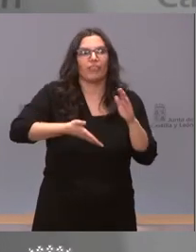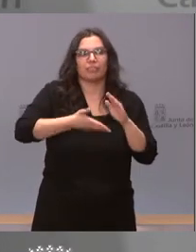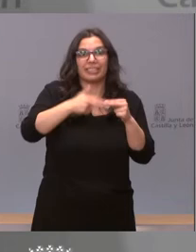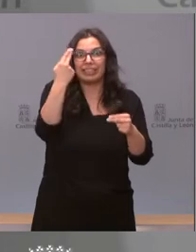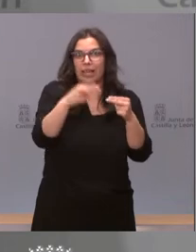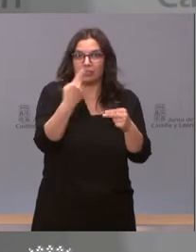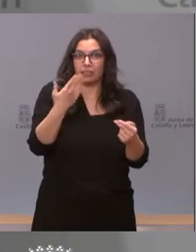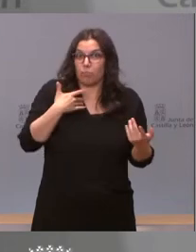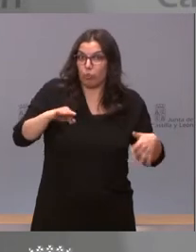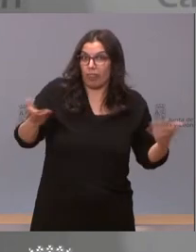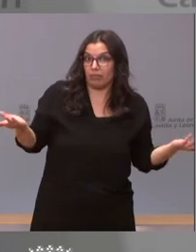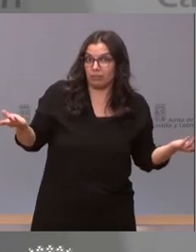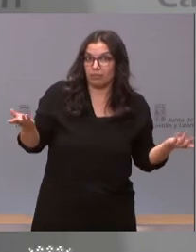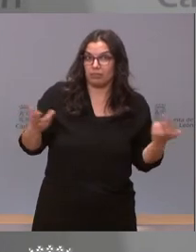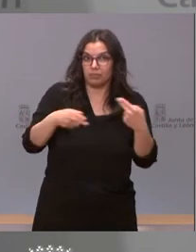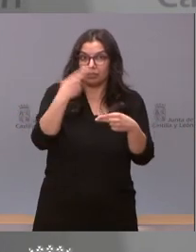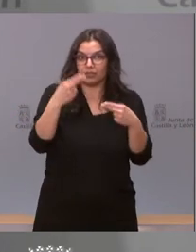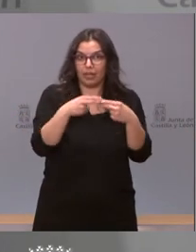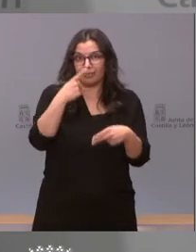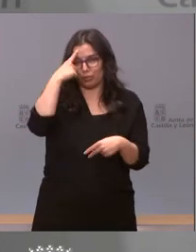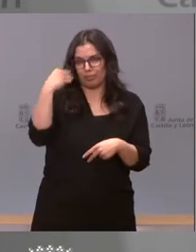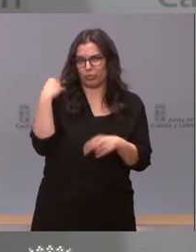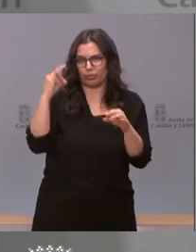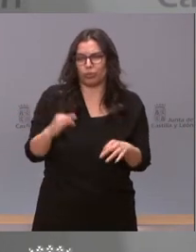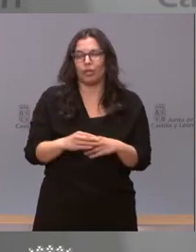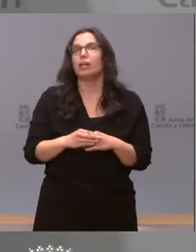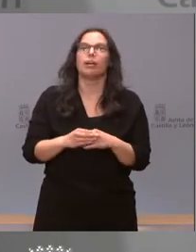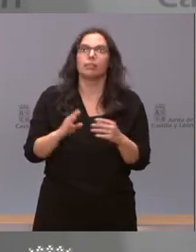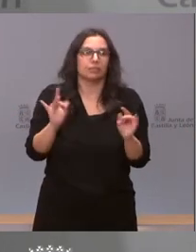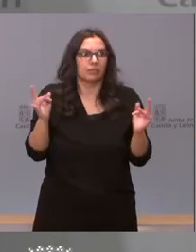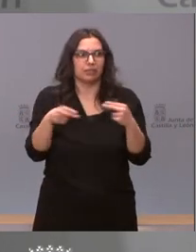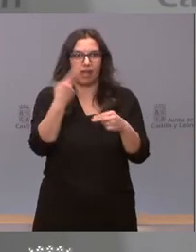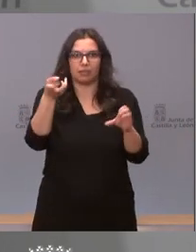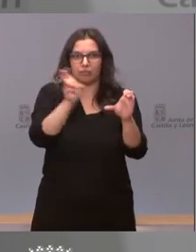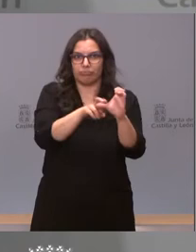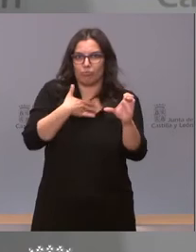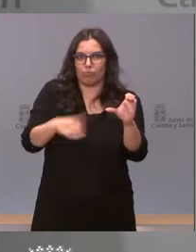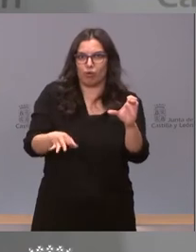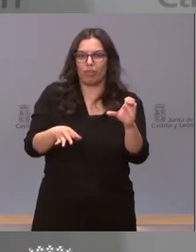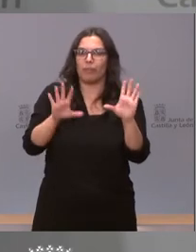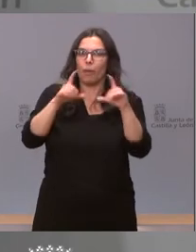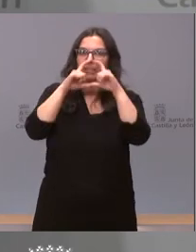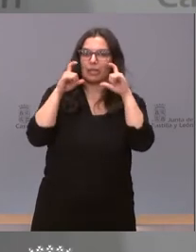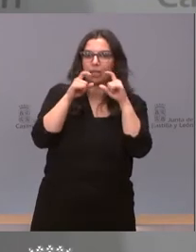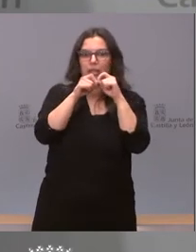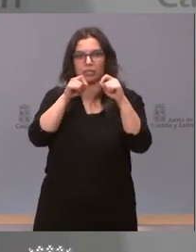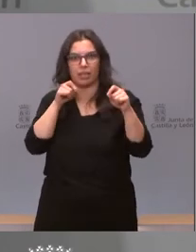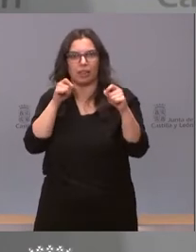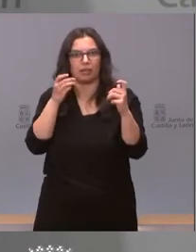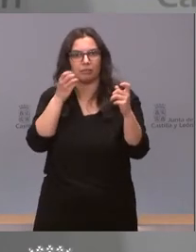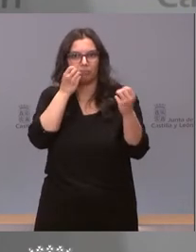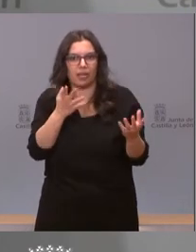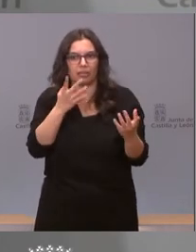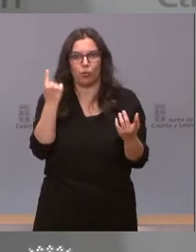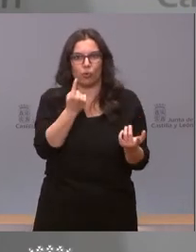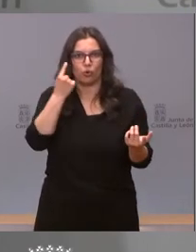¿Puede uno montarse en un taxi? Porque ya vamos a acabar preguntando estas cosas. Sí, pues claro que se puede montar uno en un taxi, con una mascarilla, con una distancia, procurando ir de uno